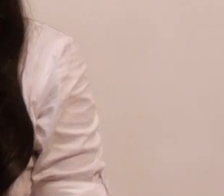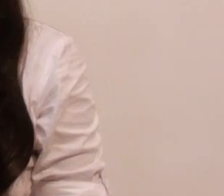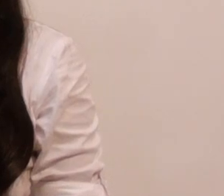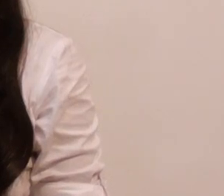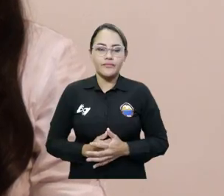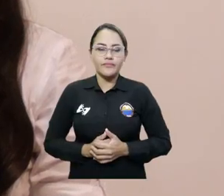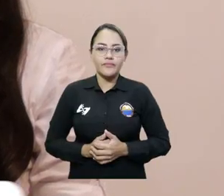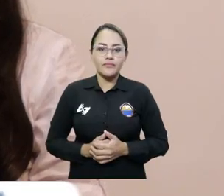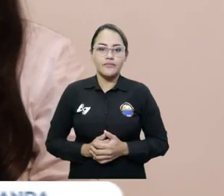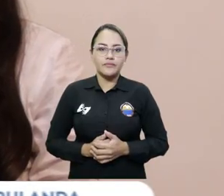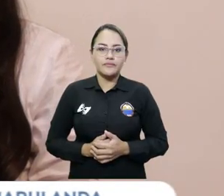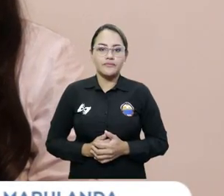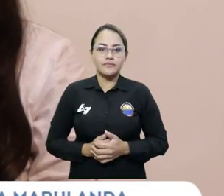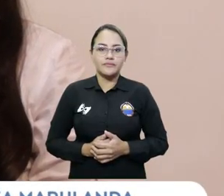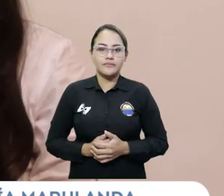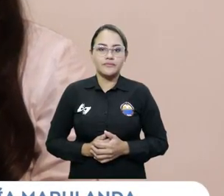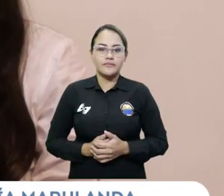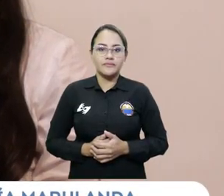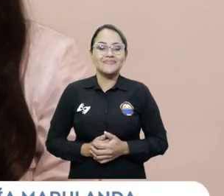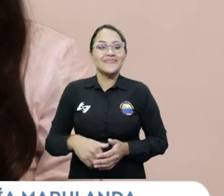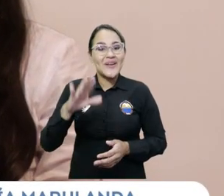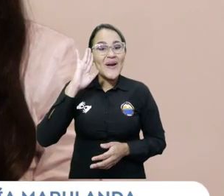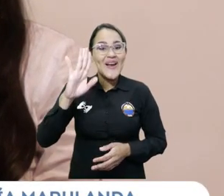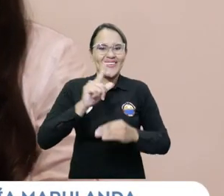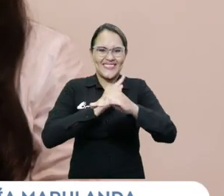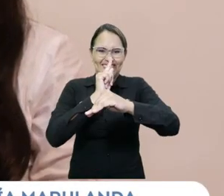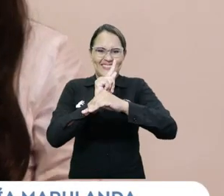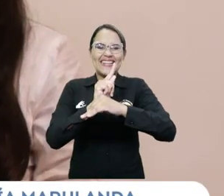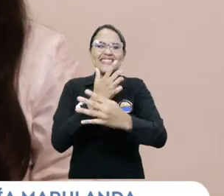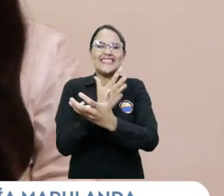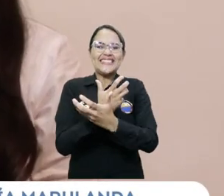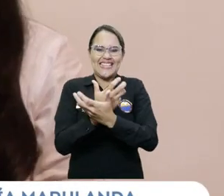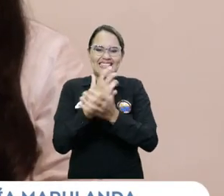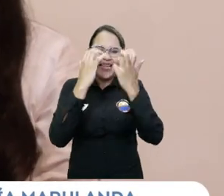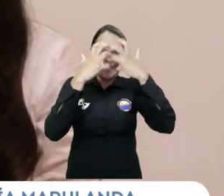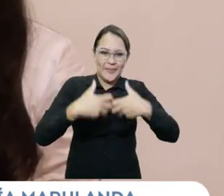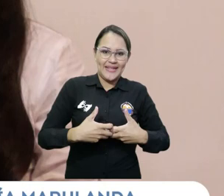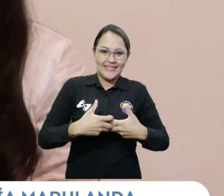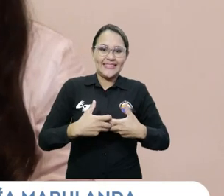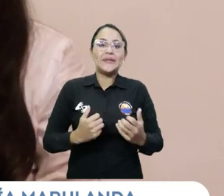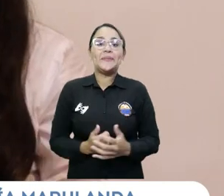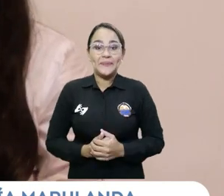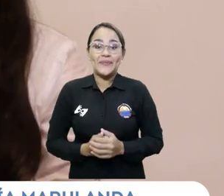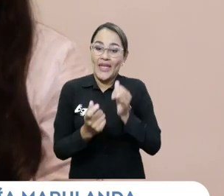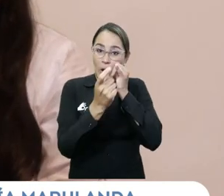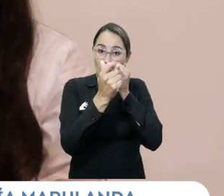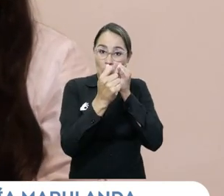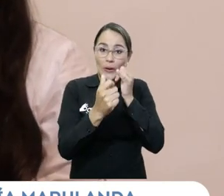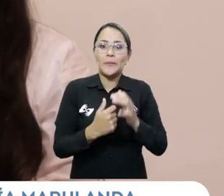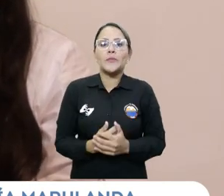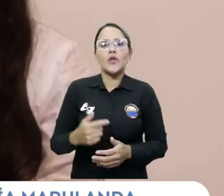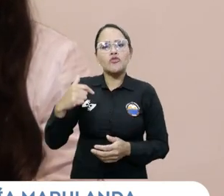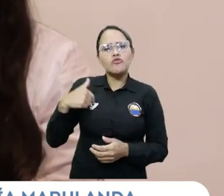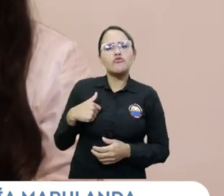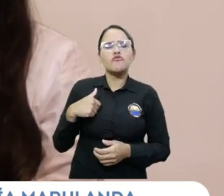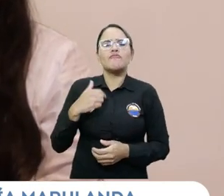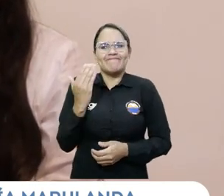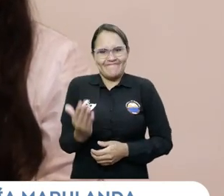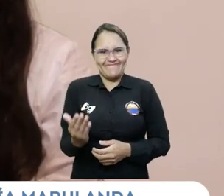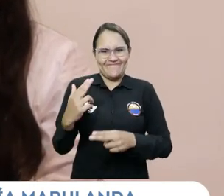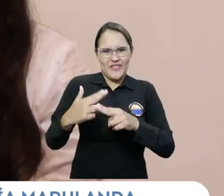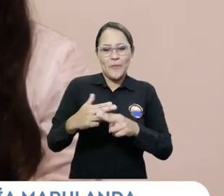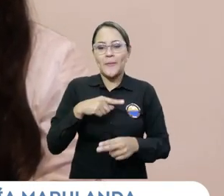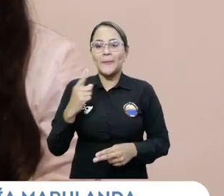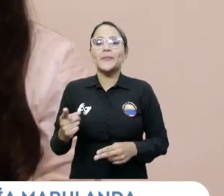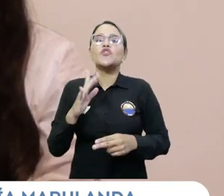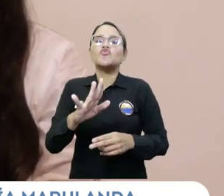Hola Comunión y Mandalena, mi nombre es Rafael Polo, estudiante profesional en deporte. Y mi nombre es Marcela Mejía, estudiante del programa de Derecho. Y juntos somos candidatos a